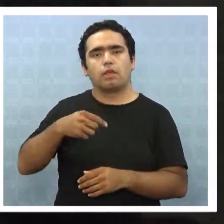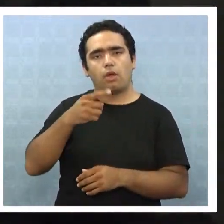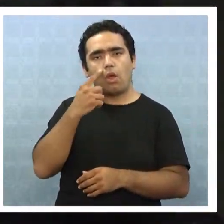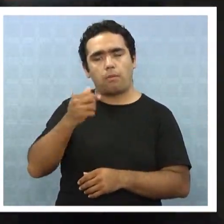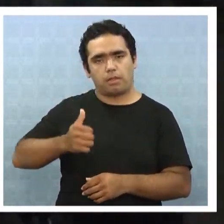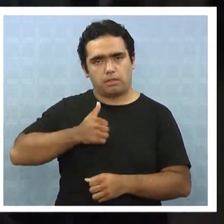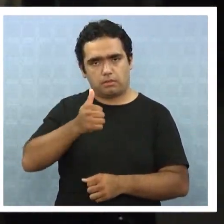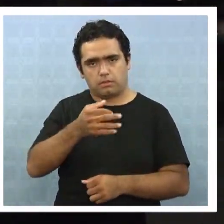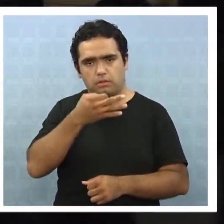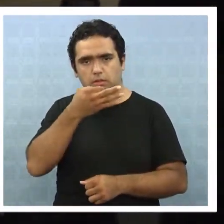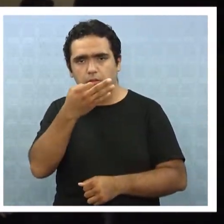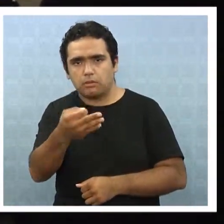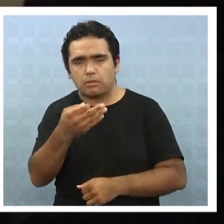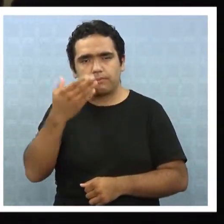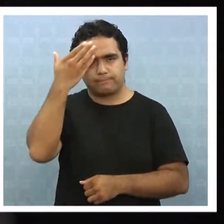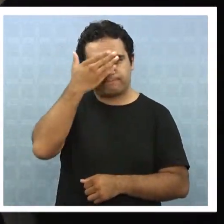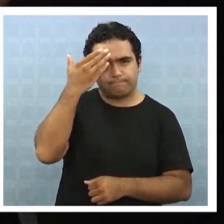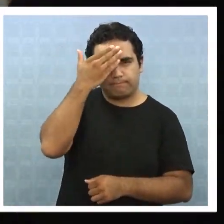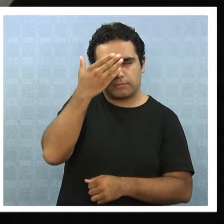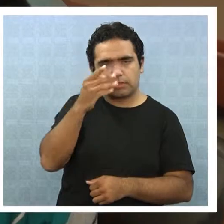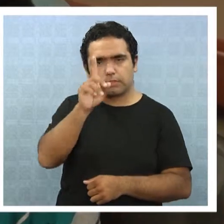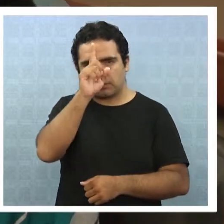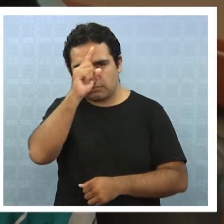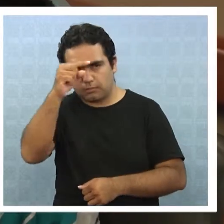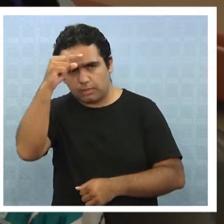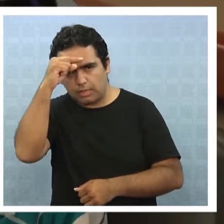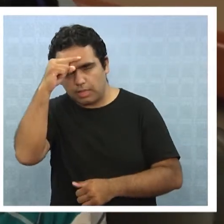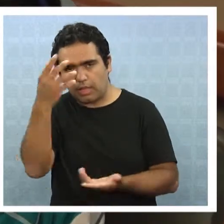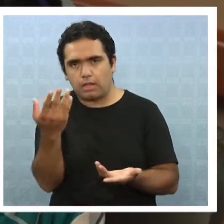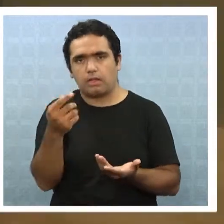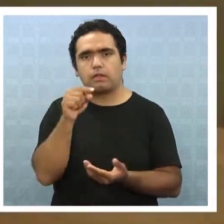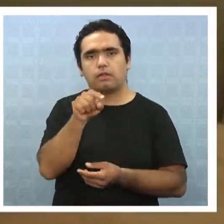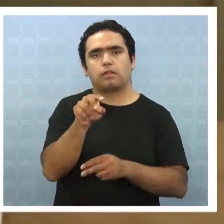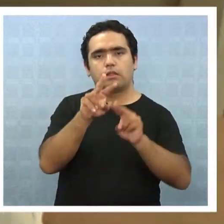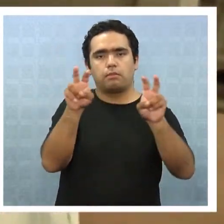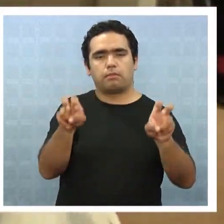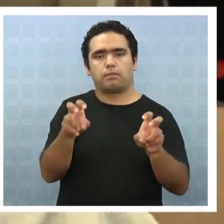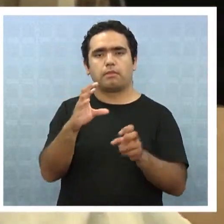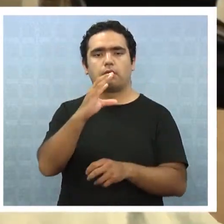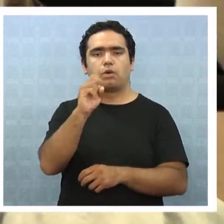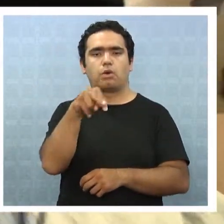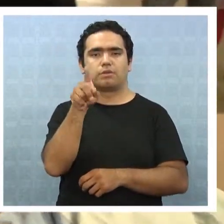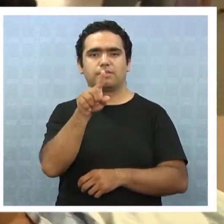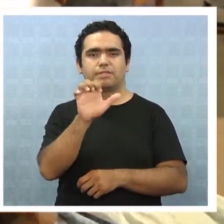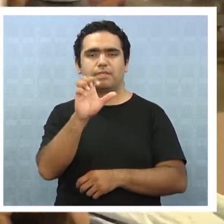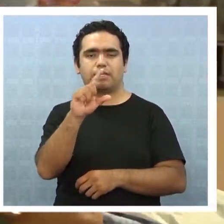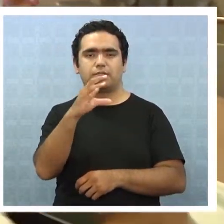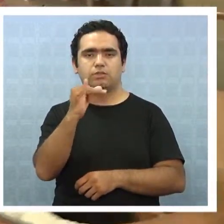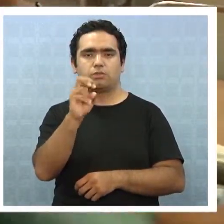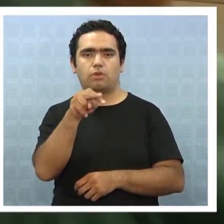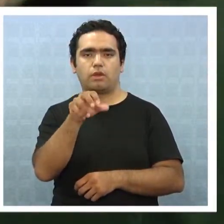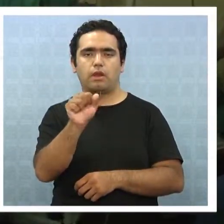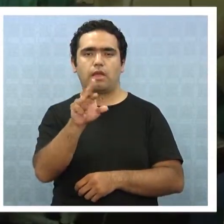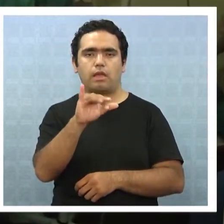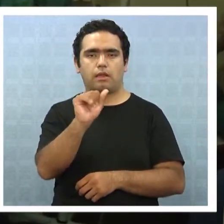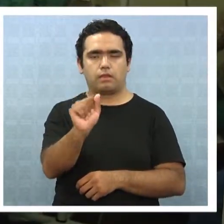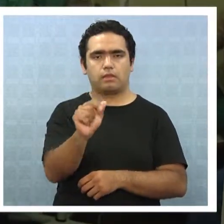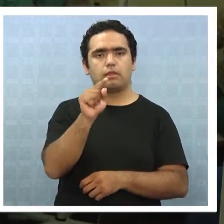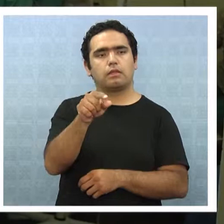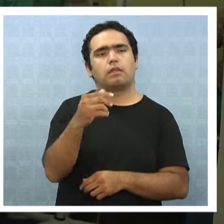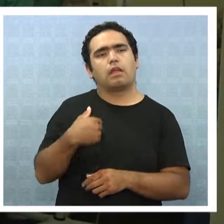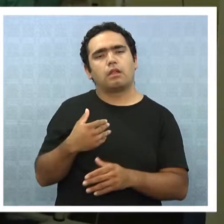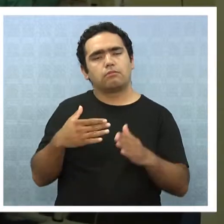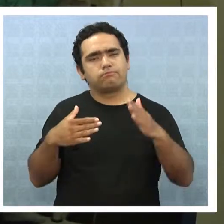preocupación por la privatización de los hospitales a través de concesionarias. En esta materia, junto a los usuarios del sistema,